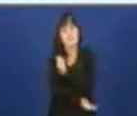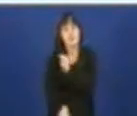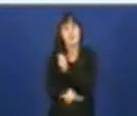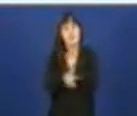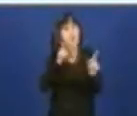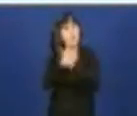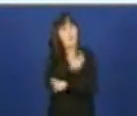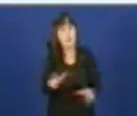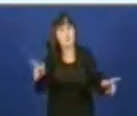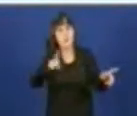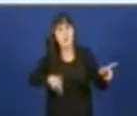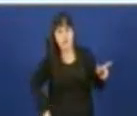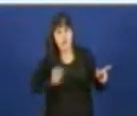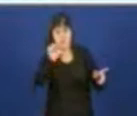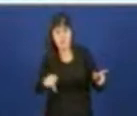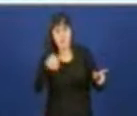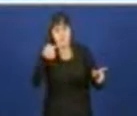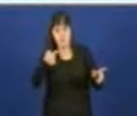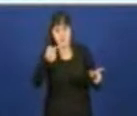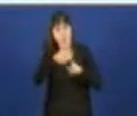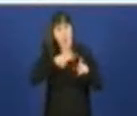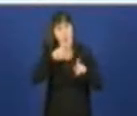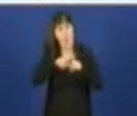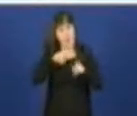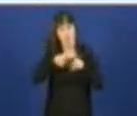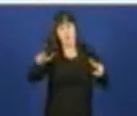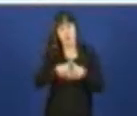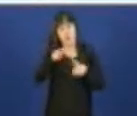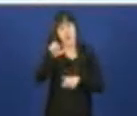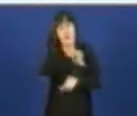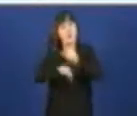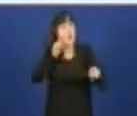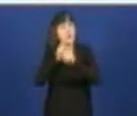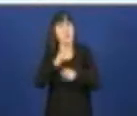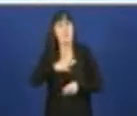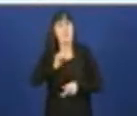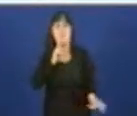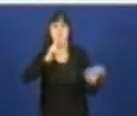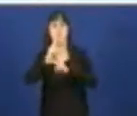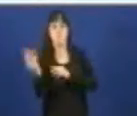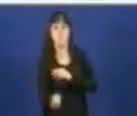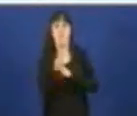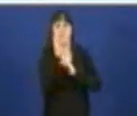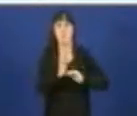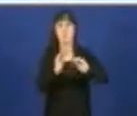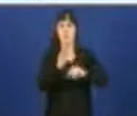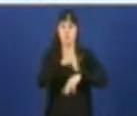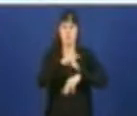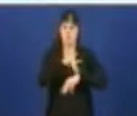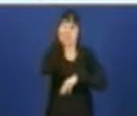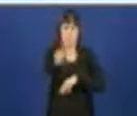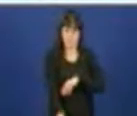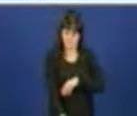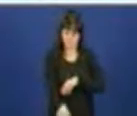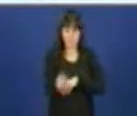profesionales a hora de utilizar a mellor evidencia científica para dar resposta aos seus pacientes. Podemos decir que